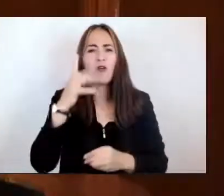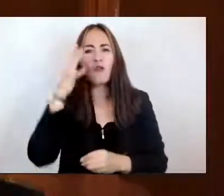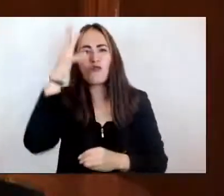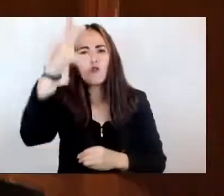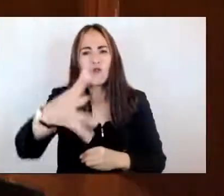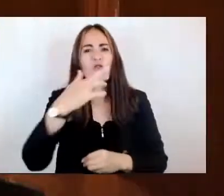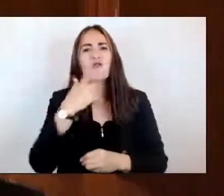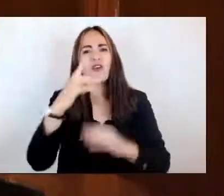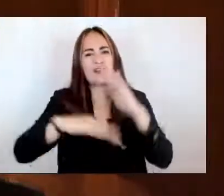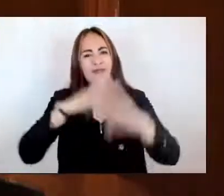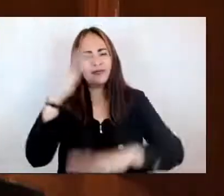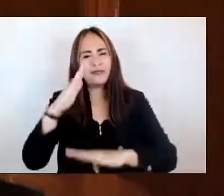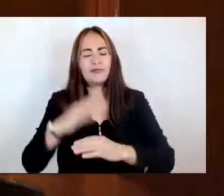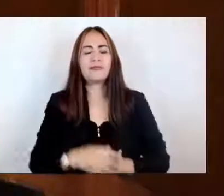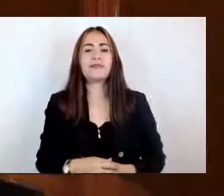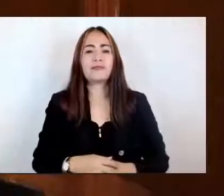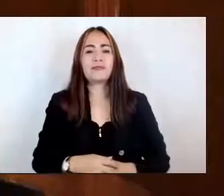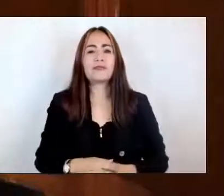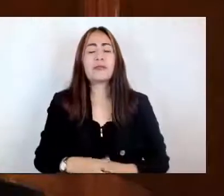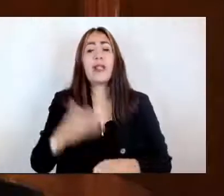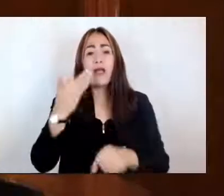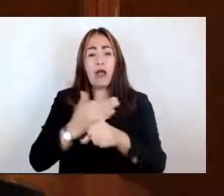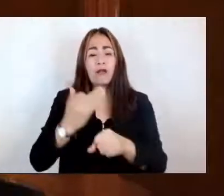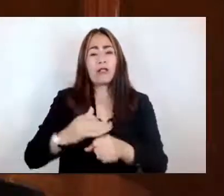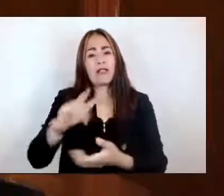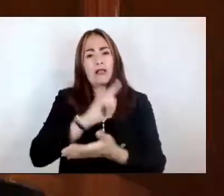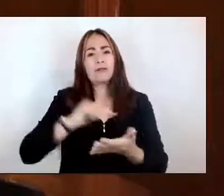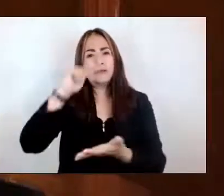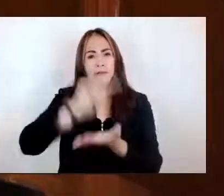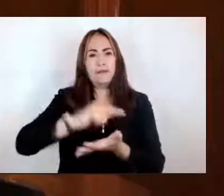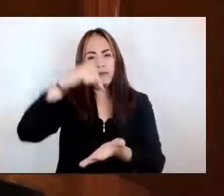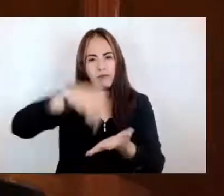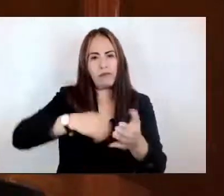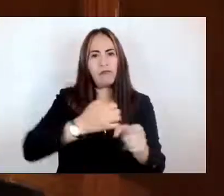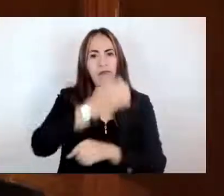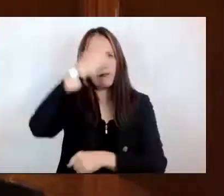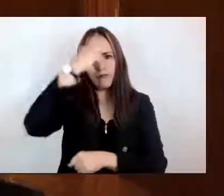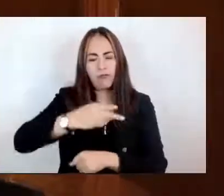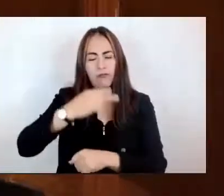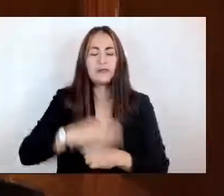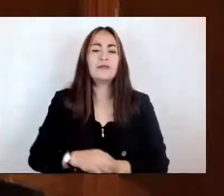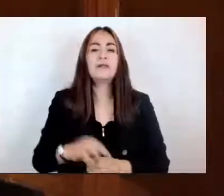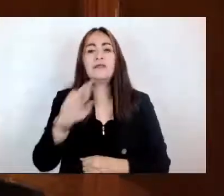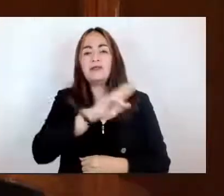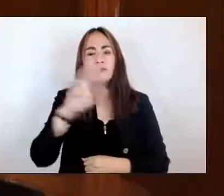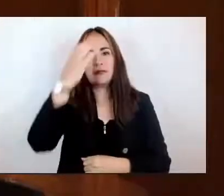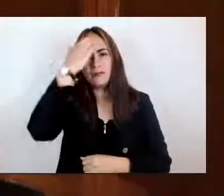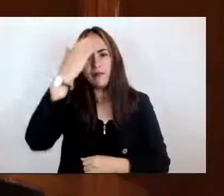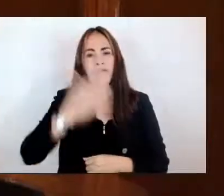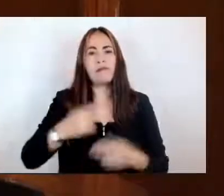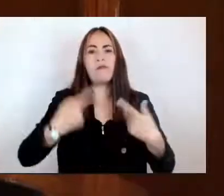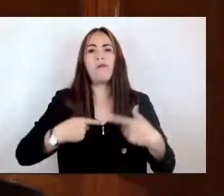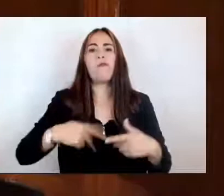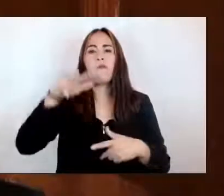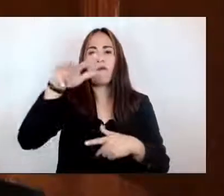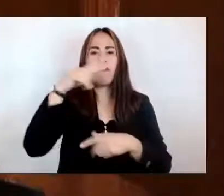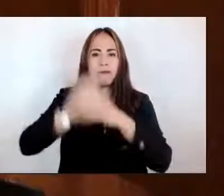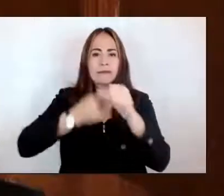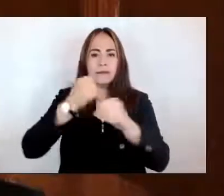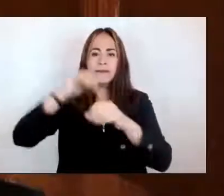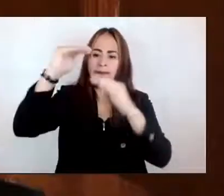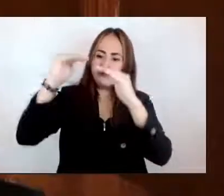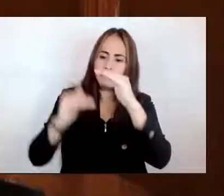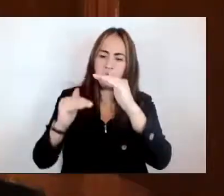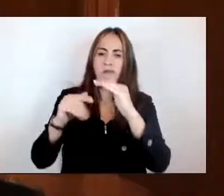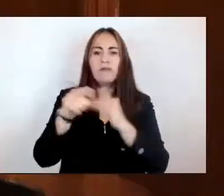La legislación de nuestra entidad en la materia reconoce a las personas menores de edad como sujetos plenos de derecho,